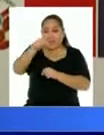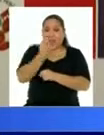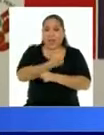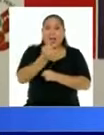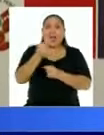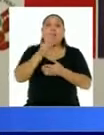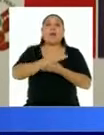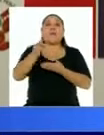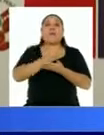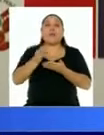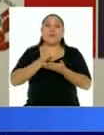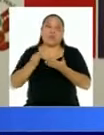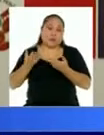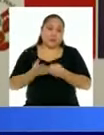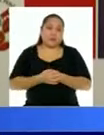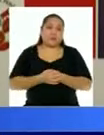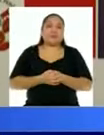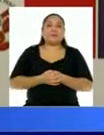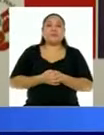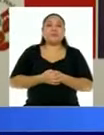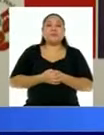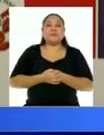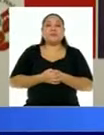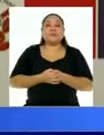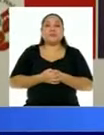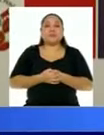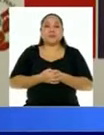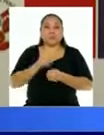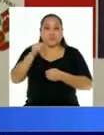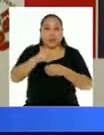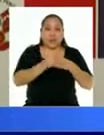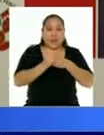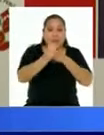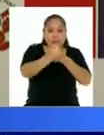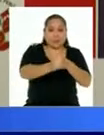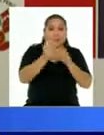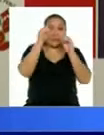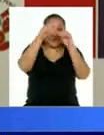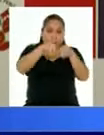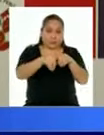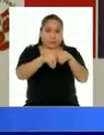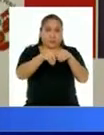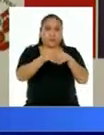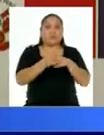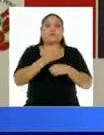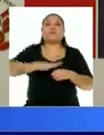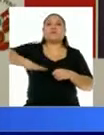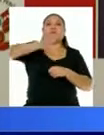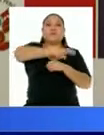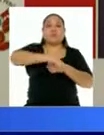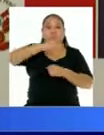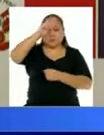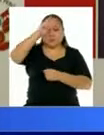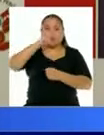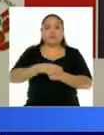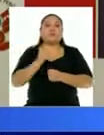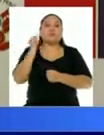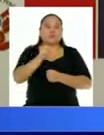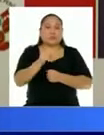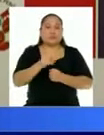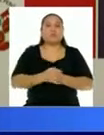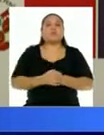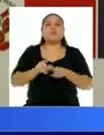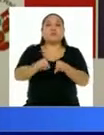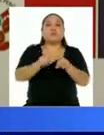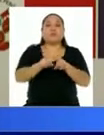donde nos encontramos a nivel nacional. La guía es de aplicación en todo el territorio nacional y para esto